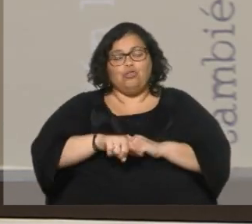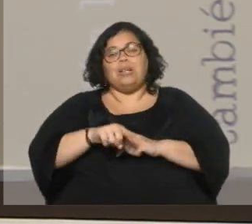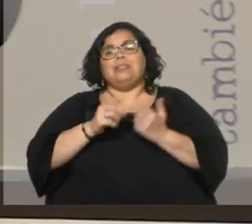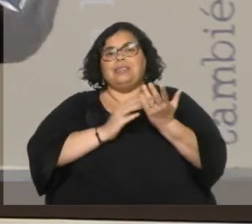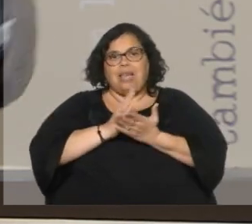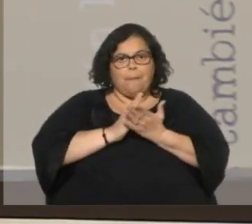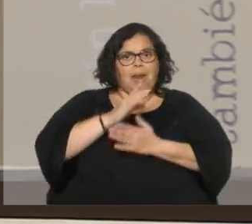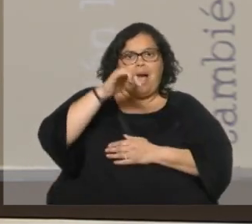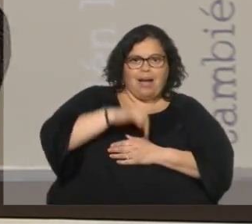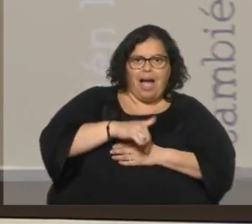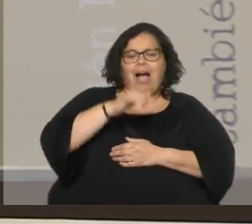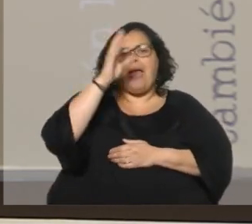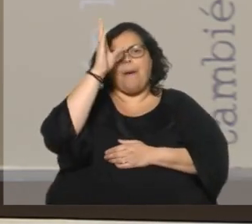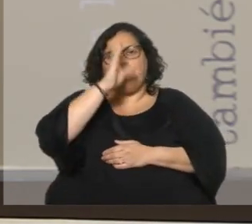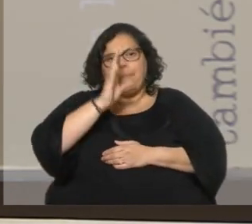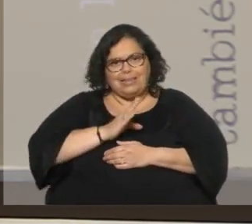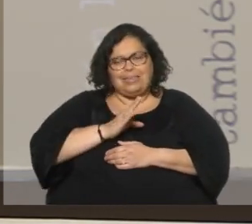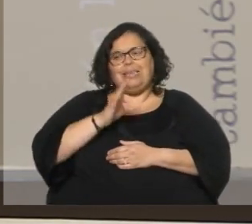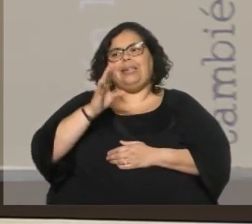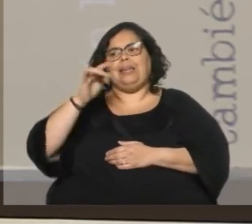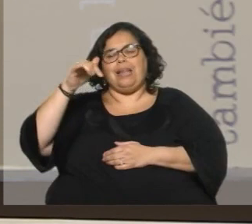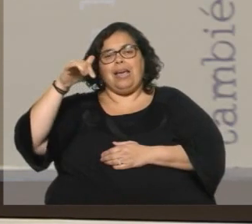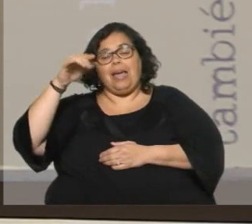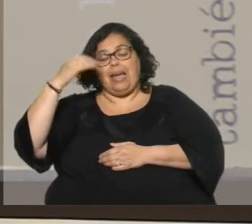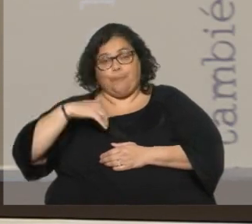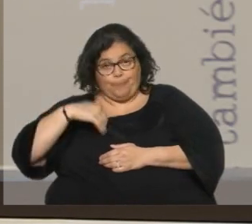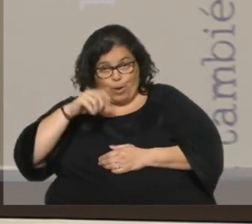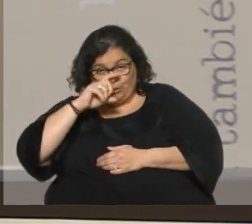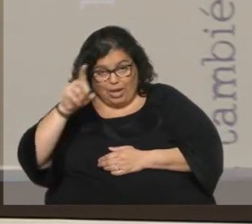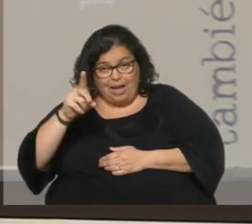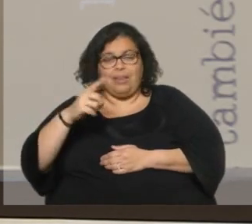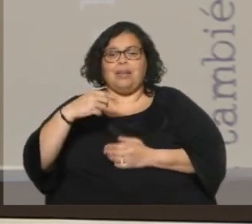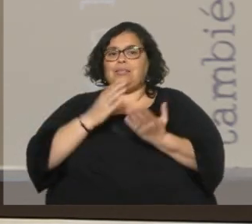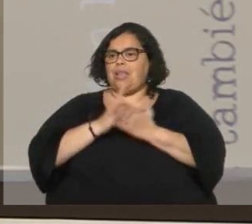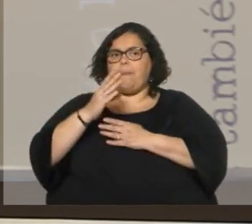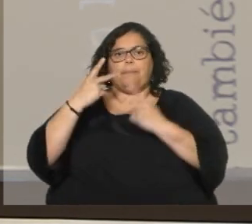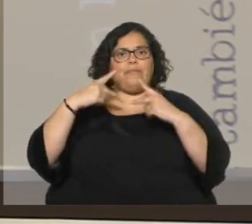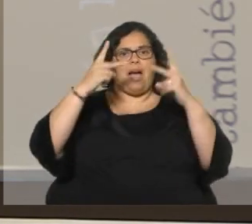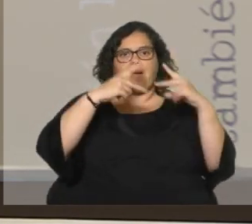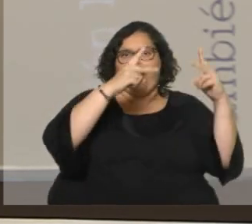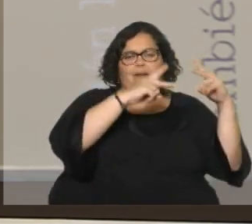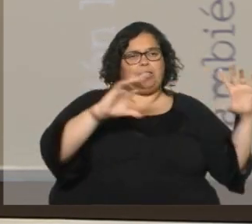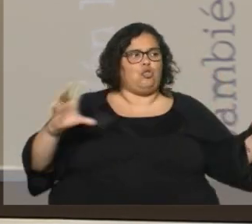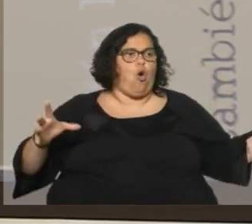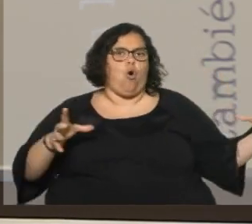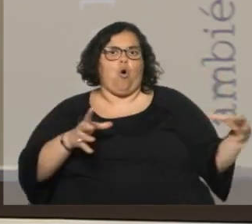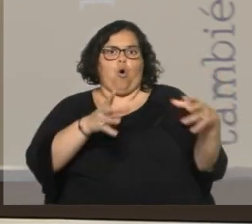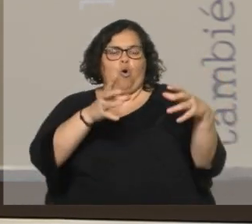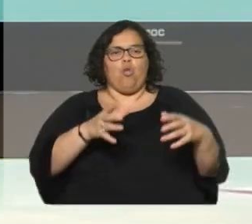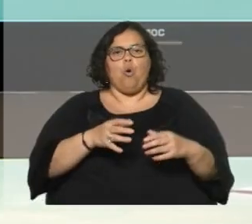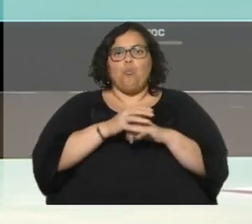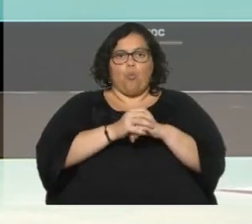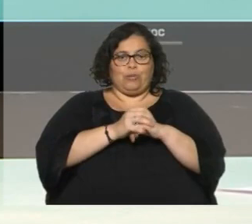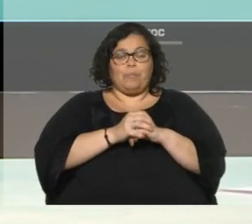Acá en Buenos Aires, en Brasilia, en San Pablo. Me tocó cubrir muchas. Y Sanguinetti viajaba con todo el elenco político. Grandes amigos.